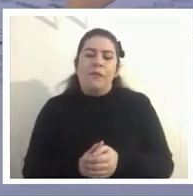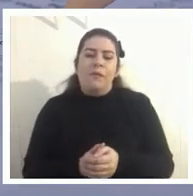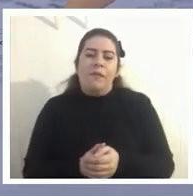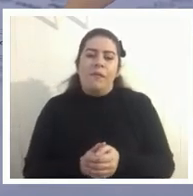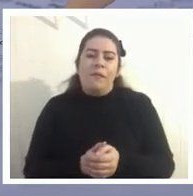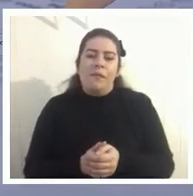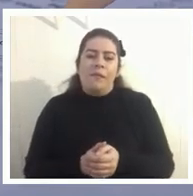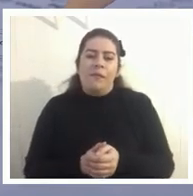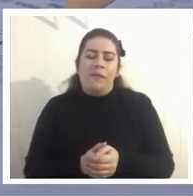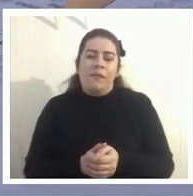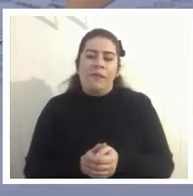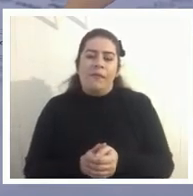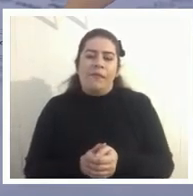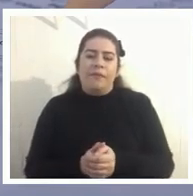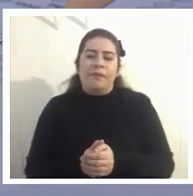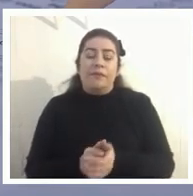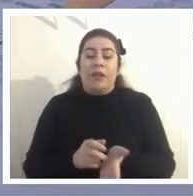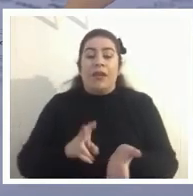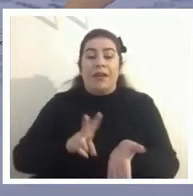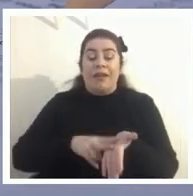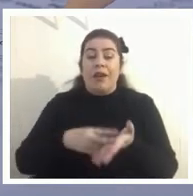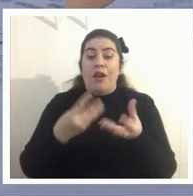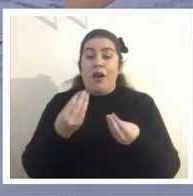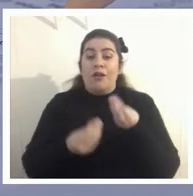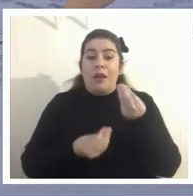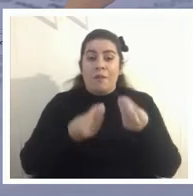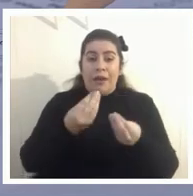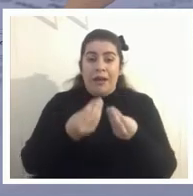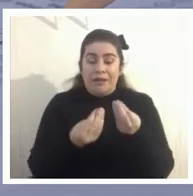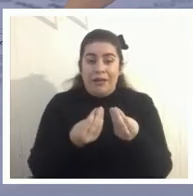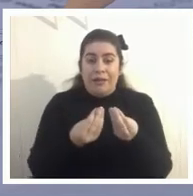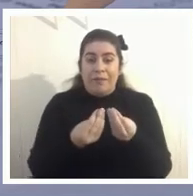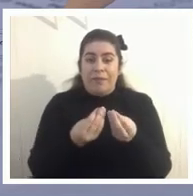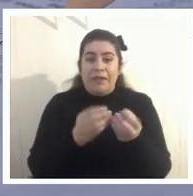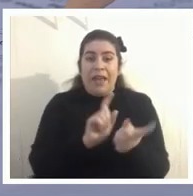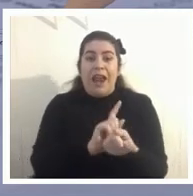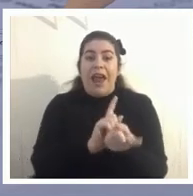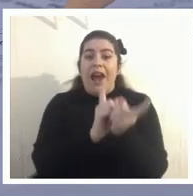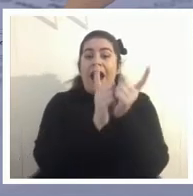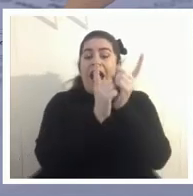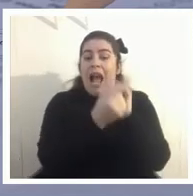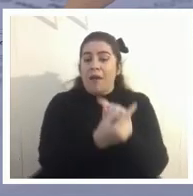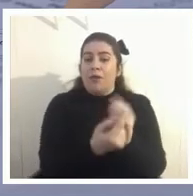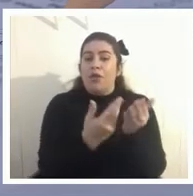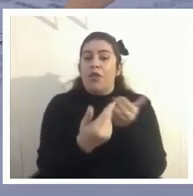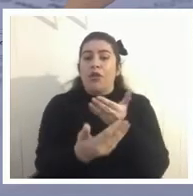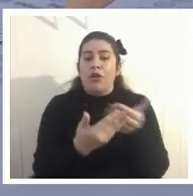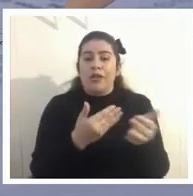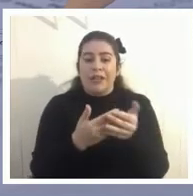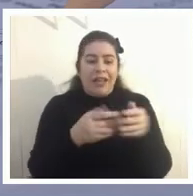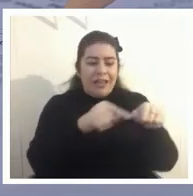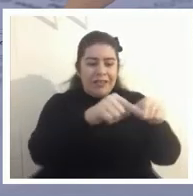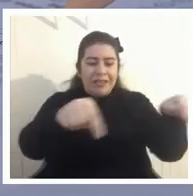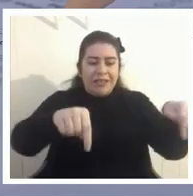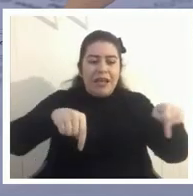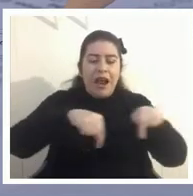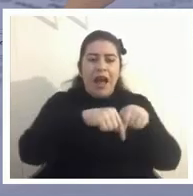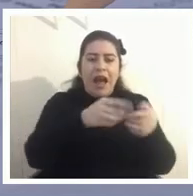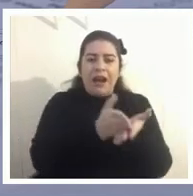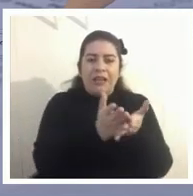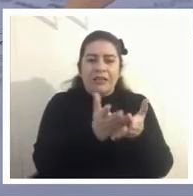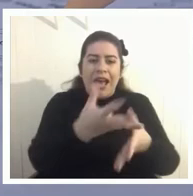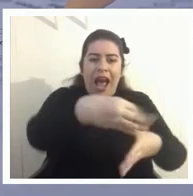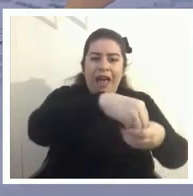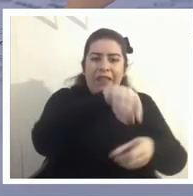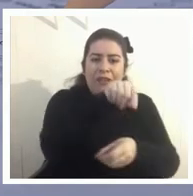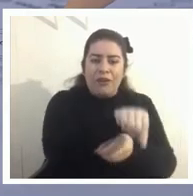y que en realidad lo que sucede es a nivel el cambio en realidad sucede a nivel de la sala de clases son ellos